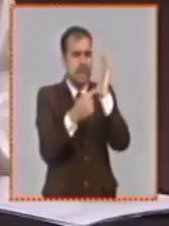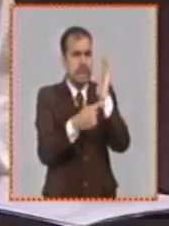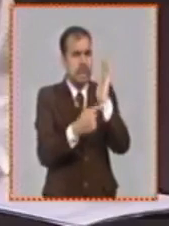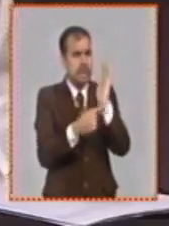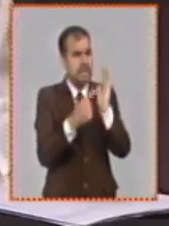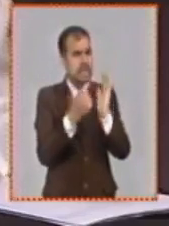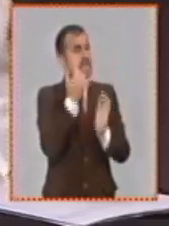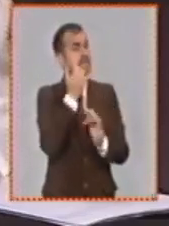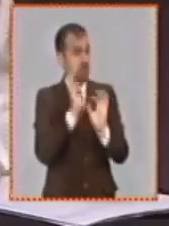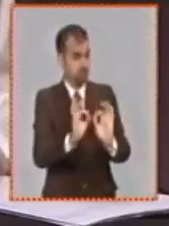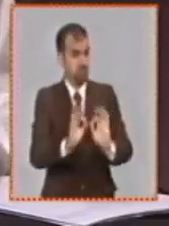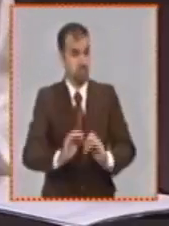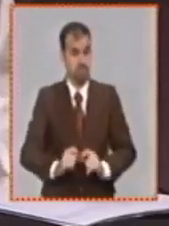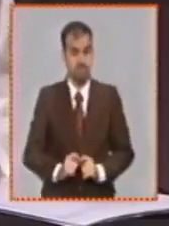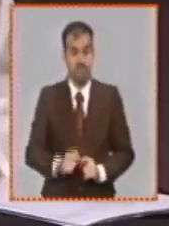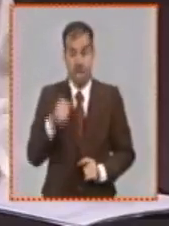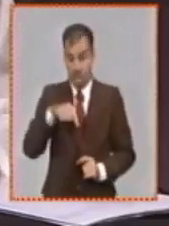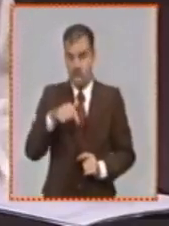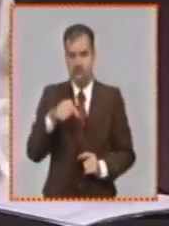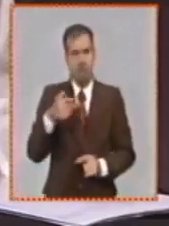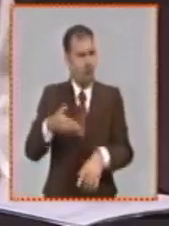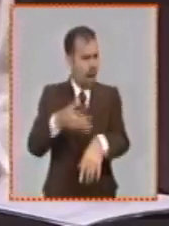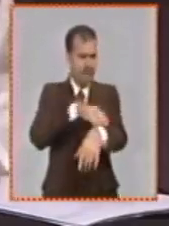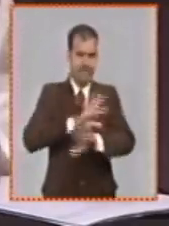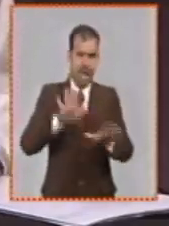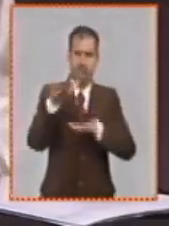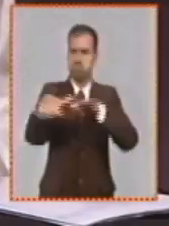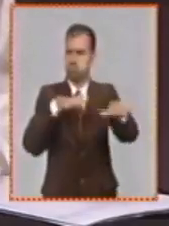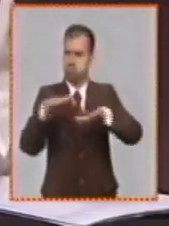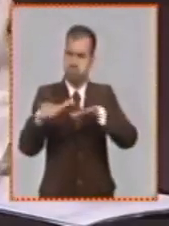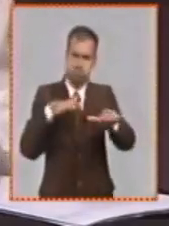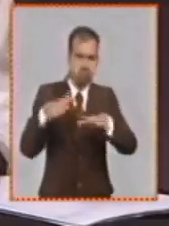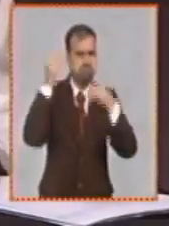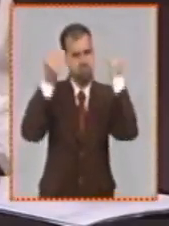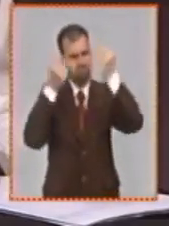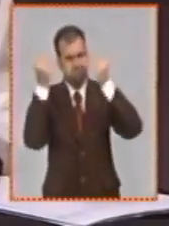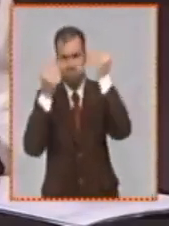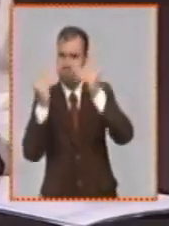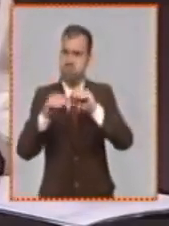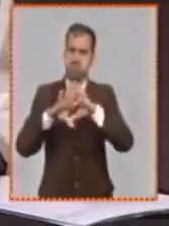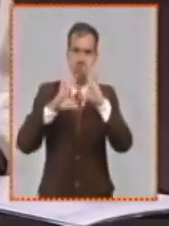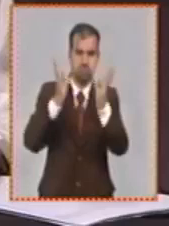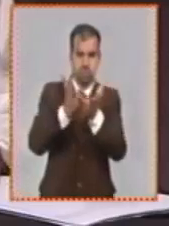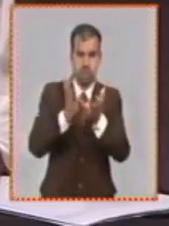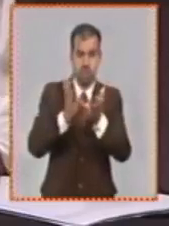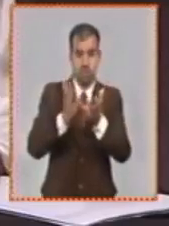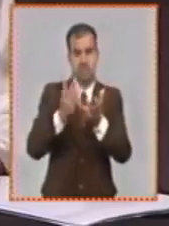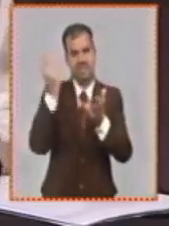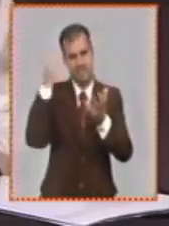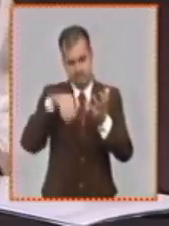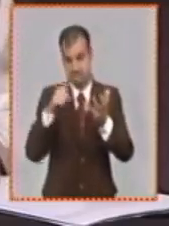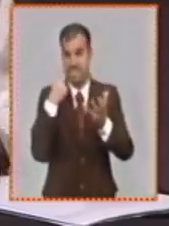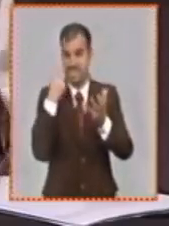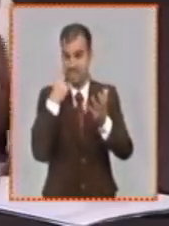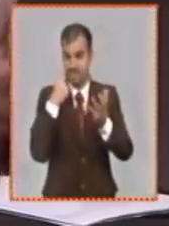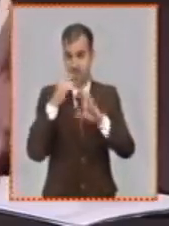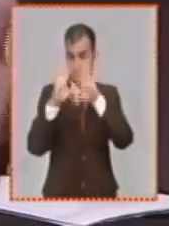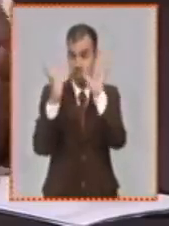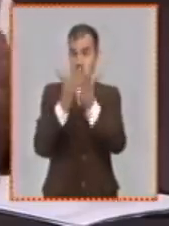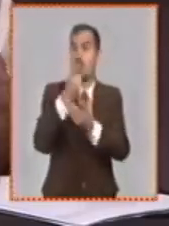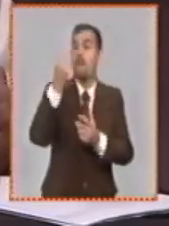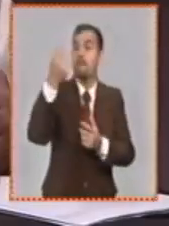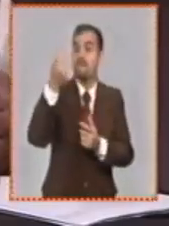planificado es un proceso que ha tenido una preparación anterior que se expresa con mayor estabilidad en estos precios que tienen carácter